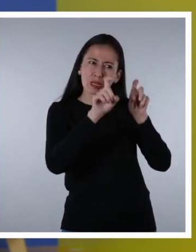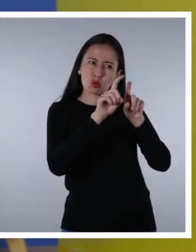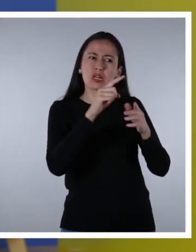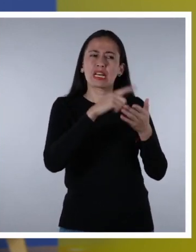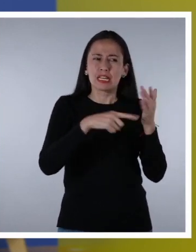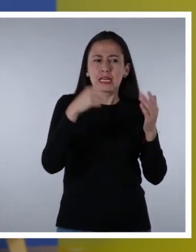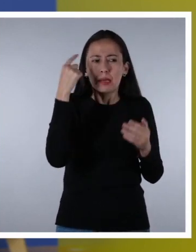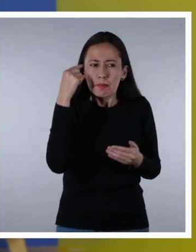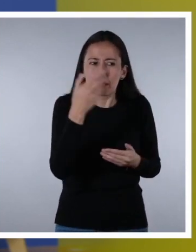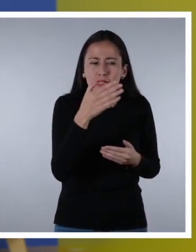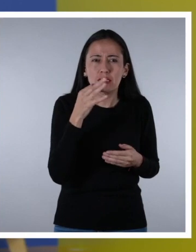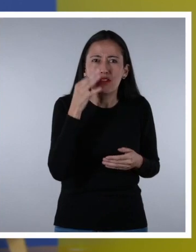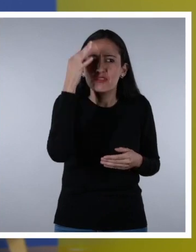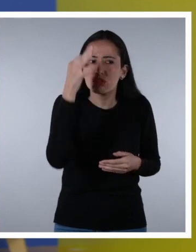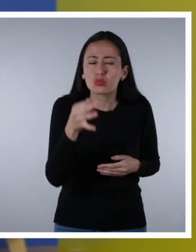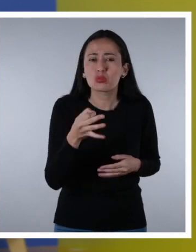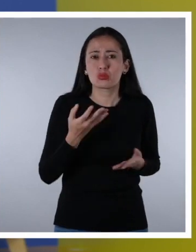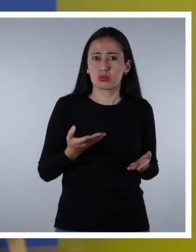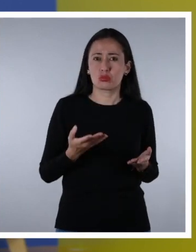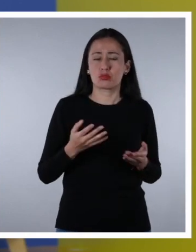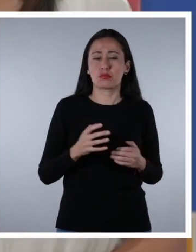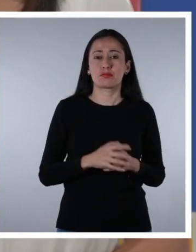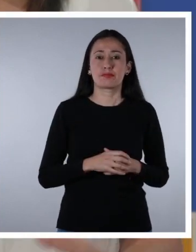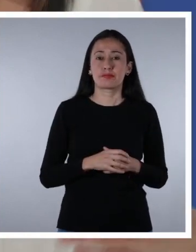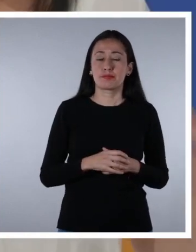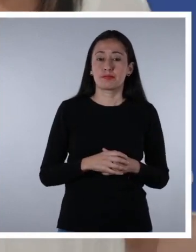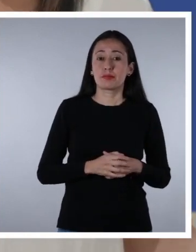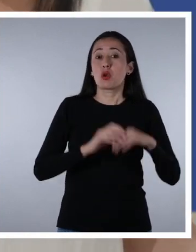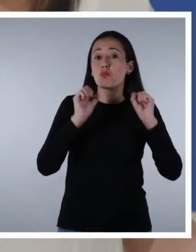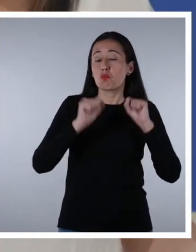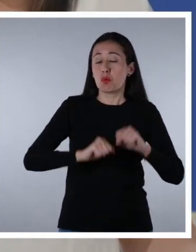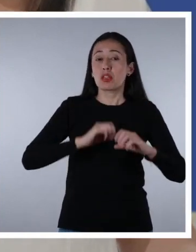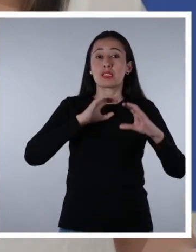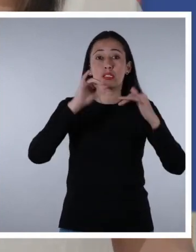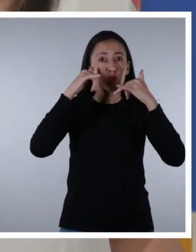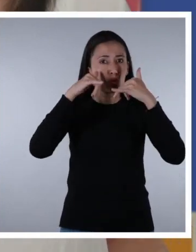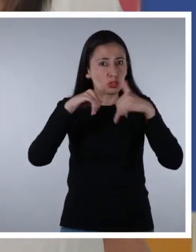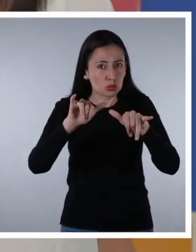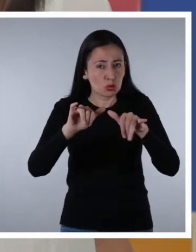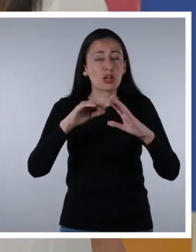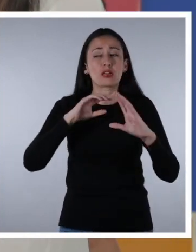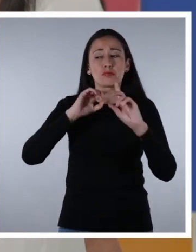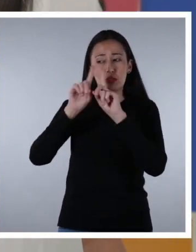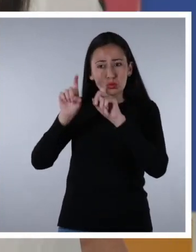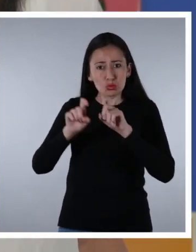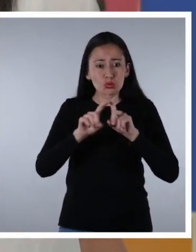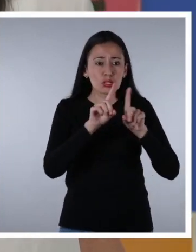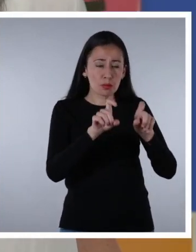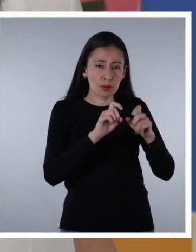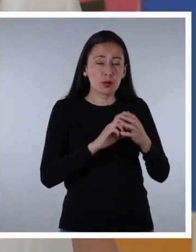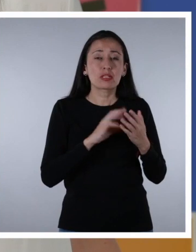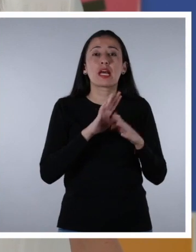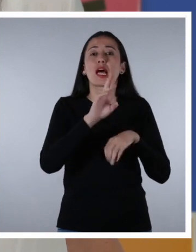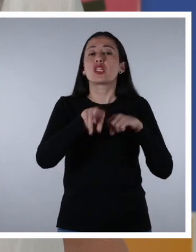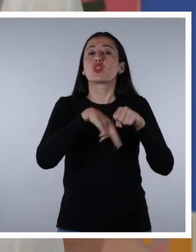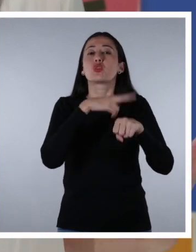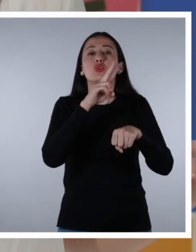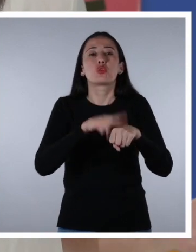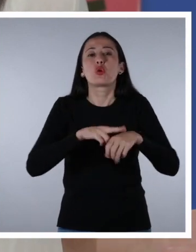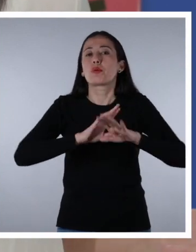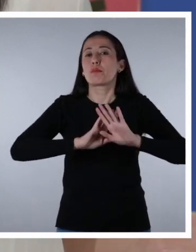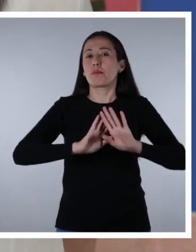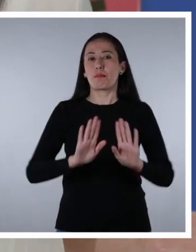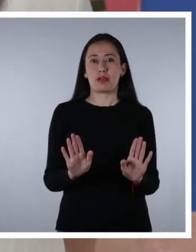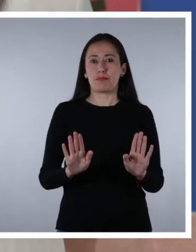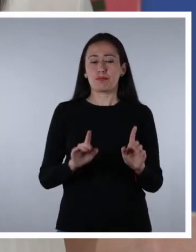qué cree que pasará futuro con esas personas. Puedes continuar preguntándoles a tus hijos e hijas con naturalidad qué